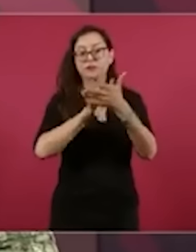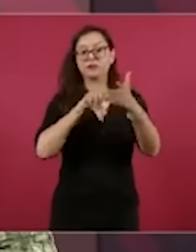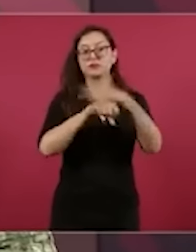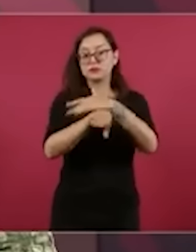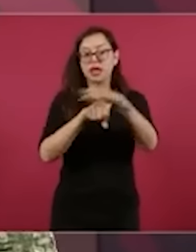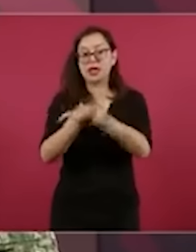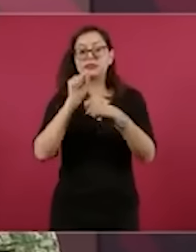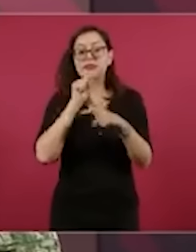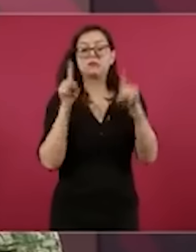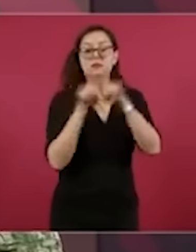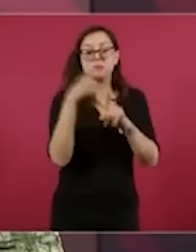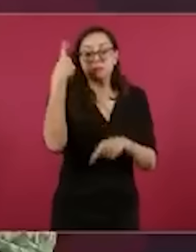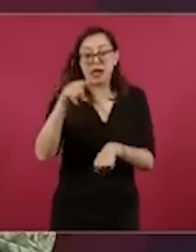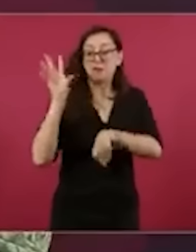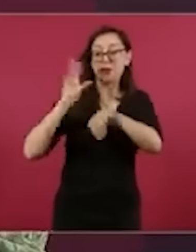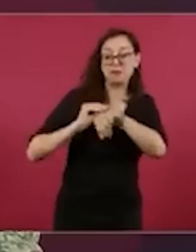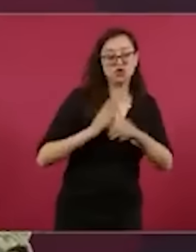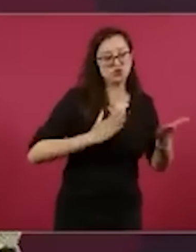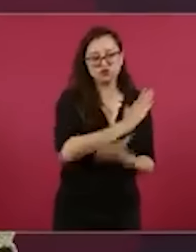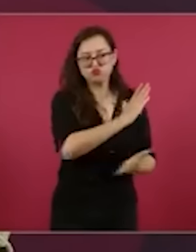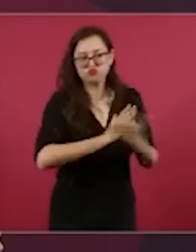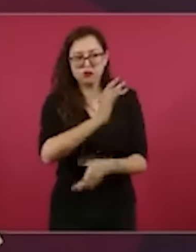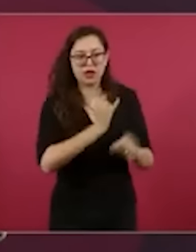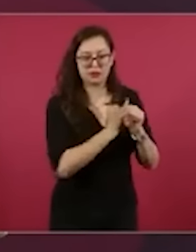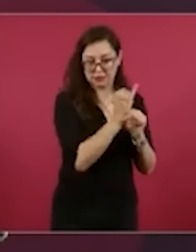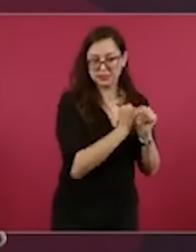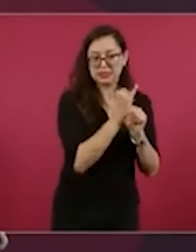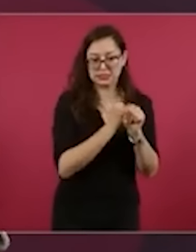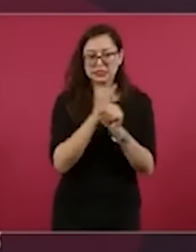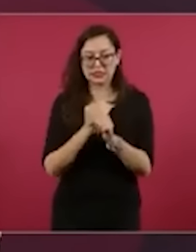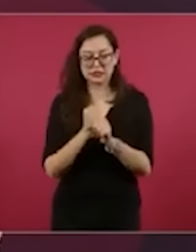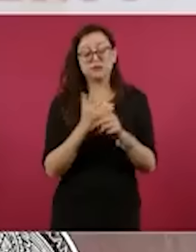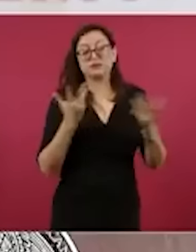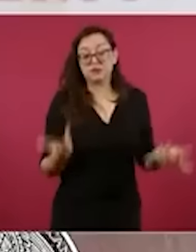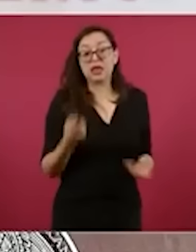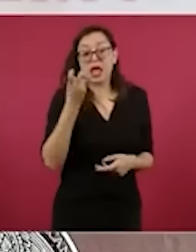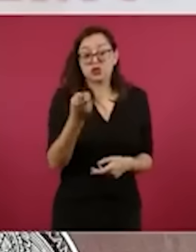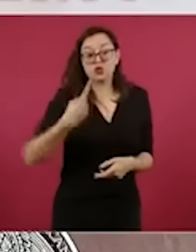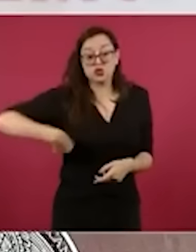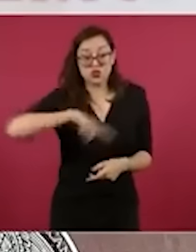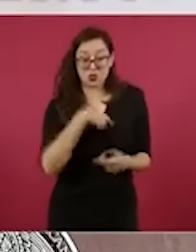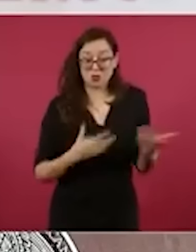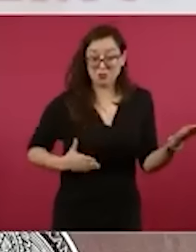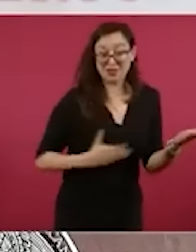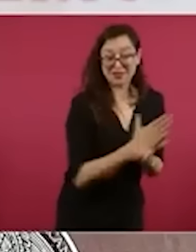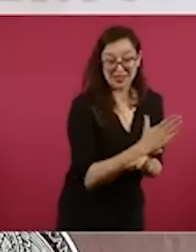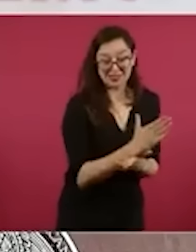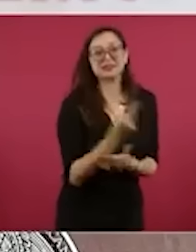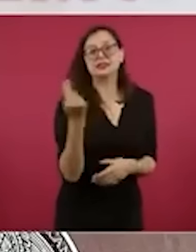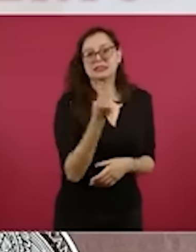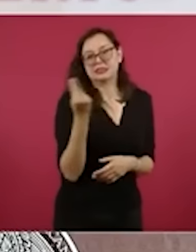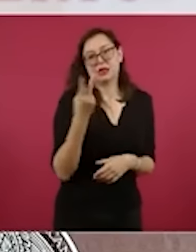de investigación. En sí, para poder actuar de una manera más frontal a la